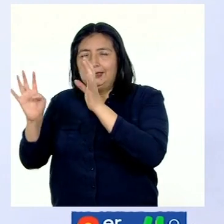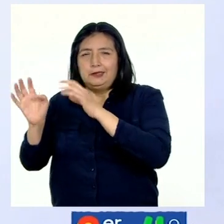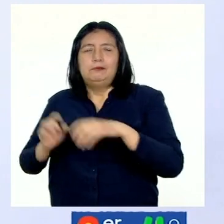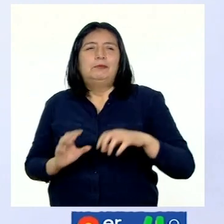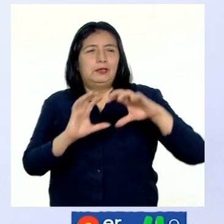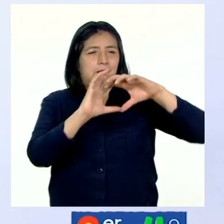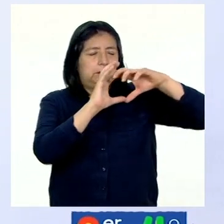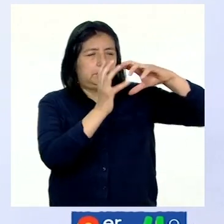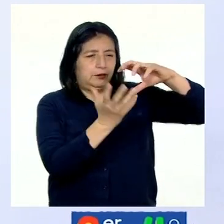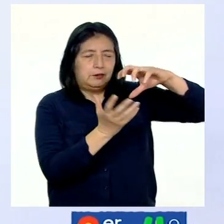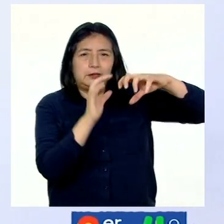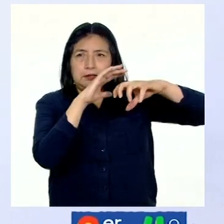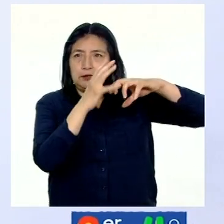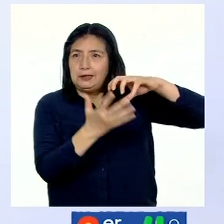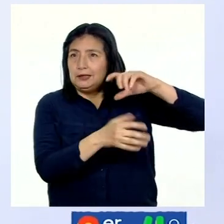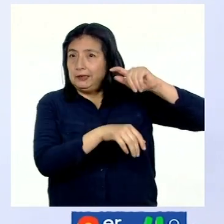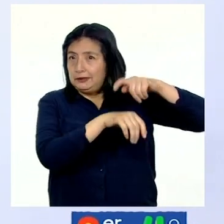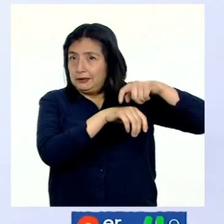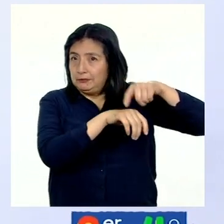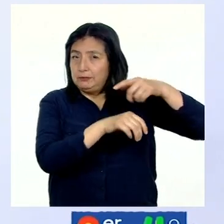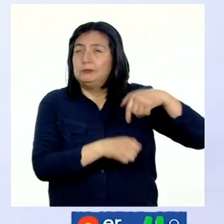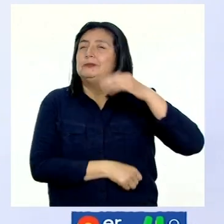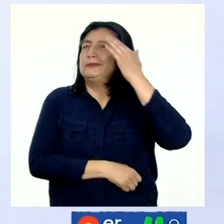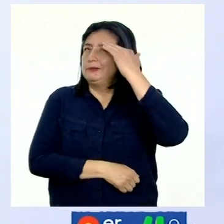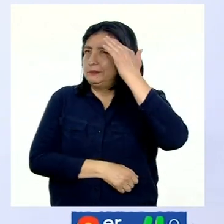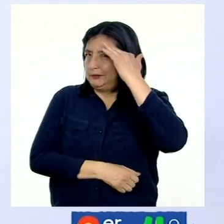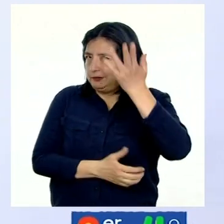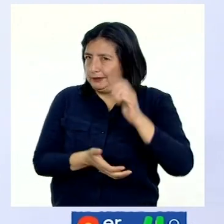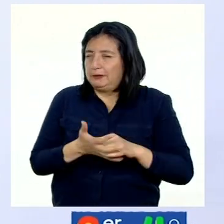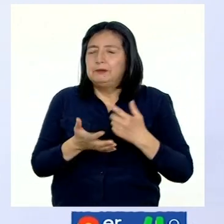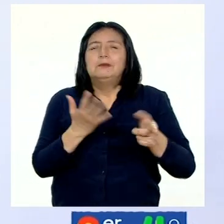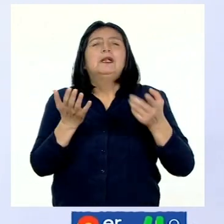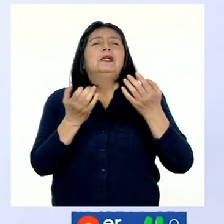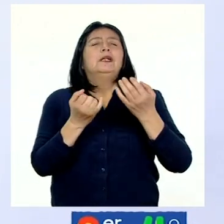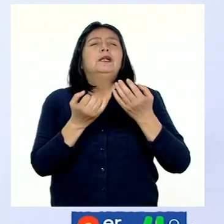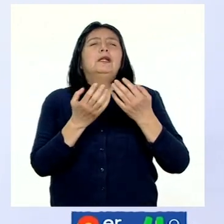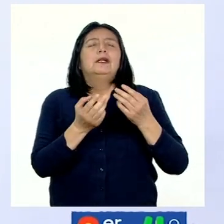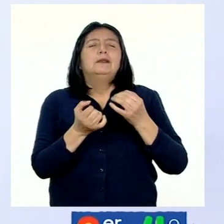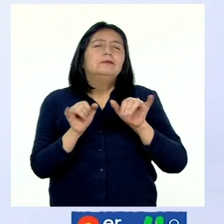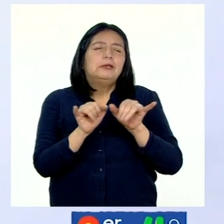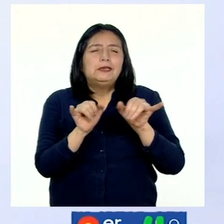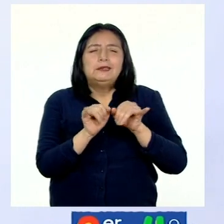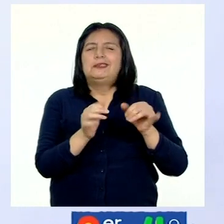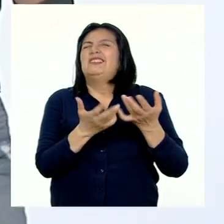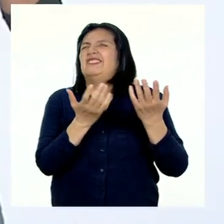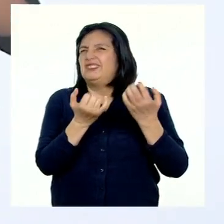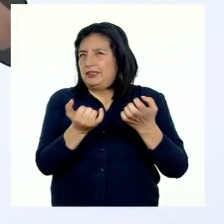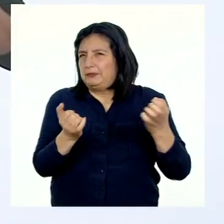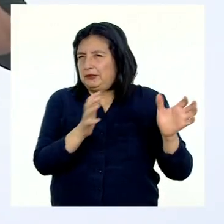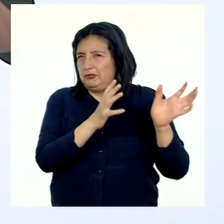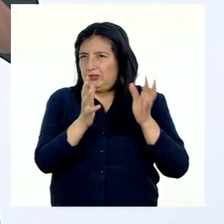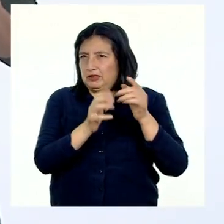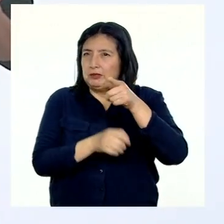podemos conocer mejor cuáles son los instrumentos de medición para los elementos del clima. Veamos. Un instrumento de